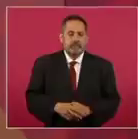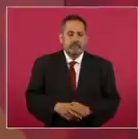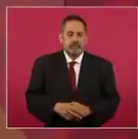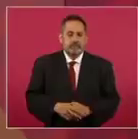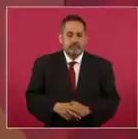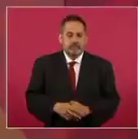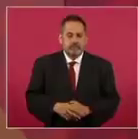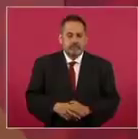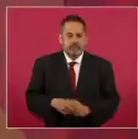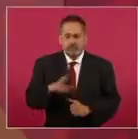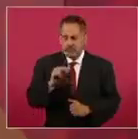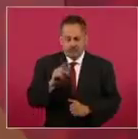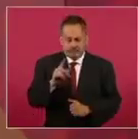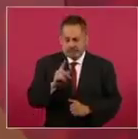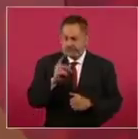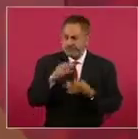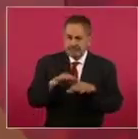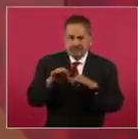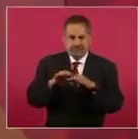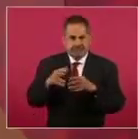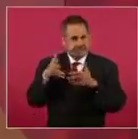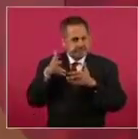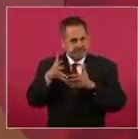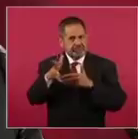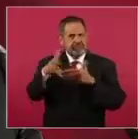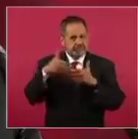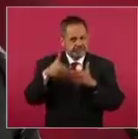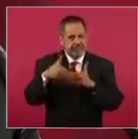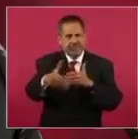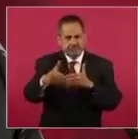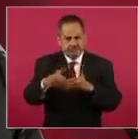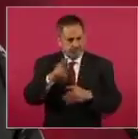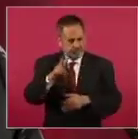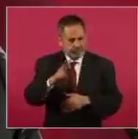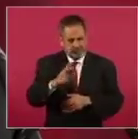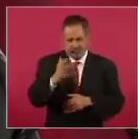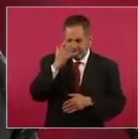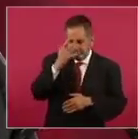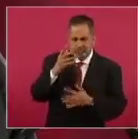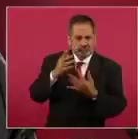No nos importa, en serio,